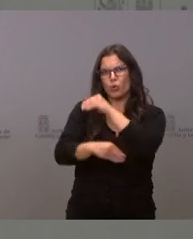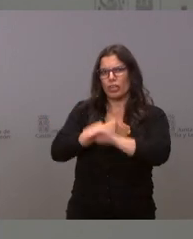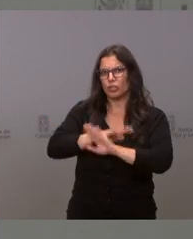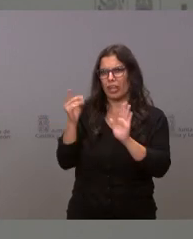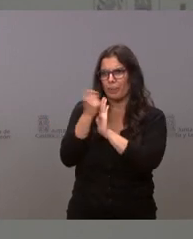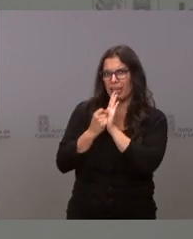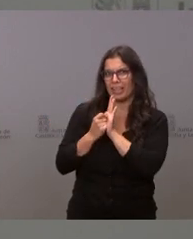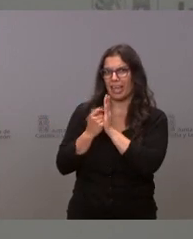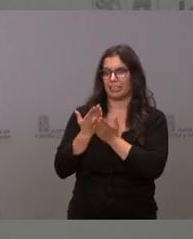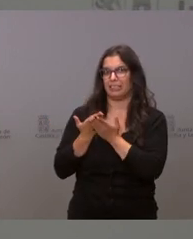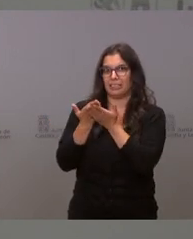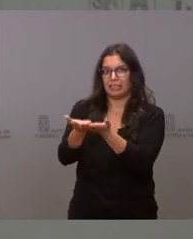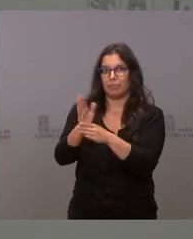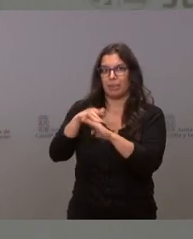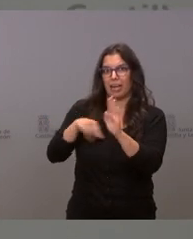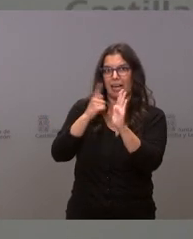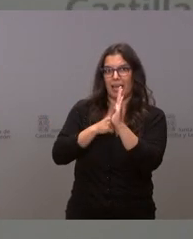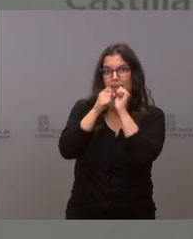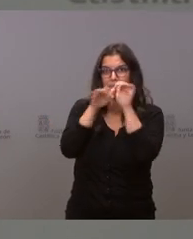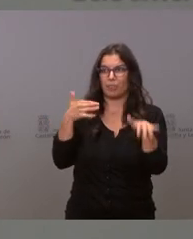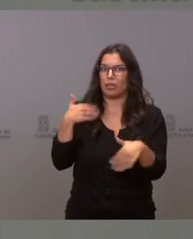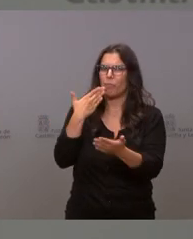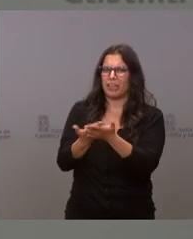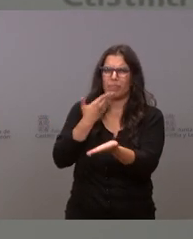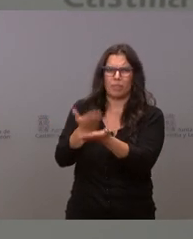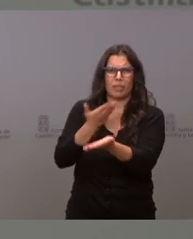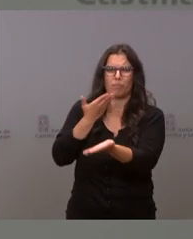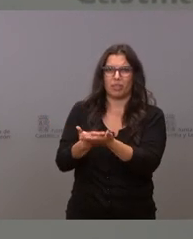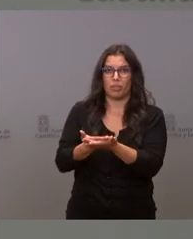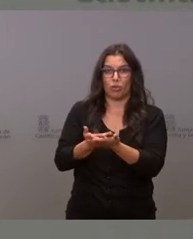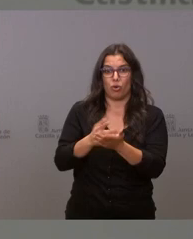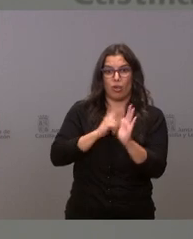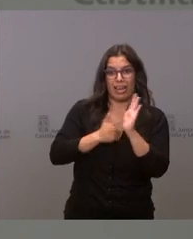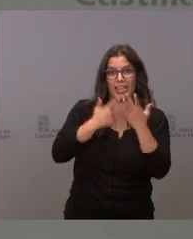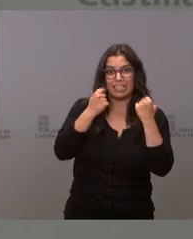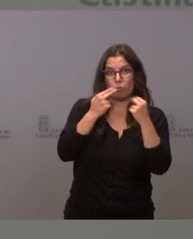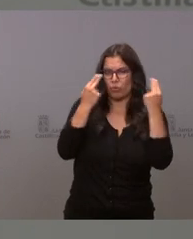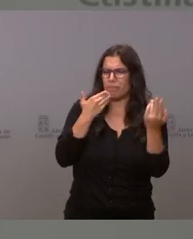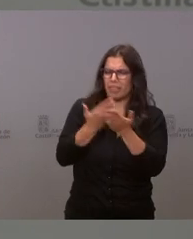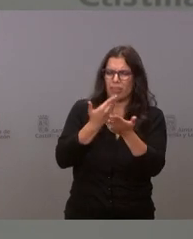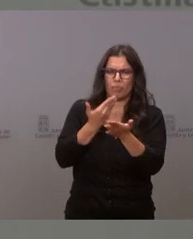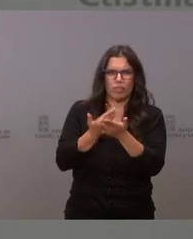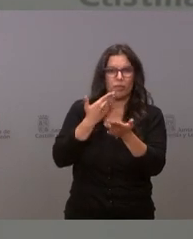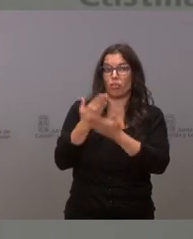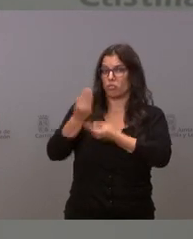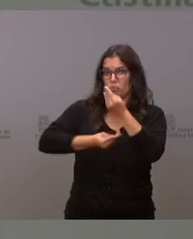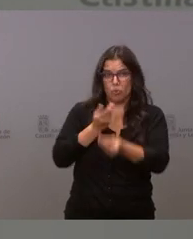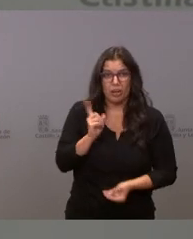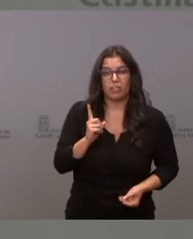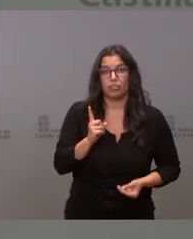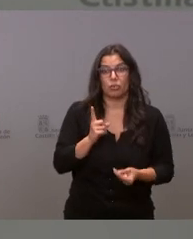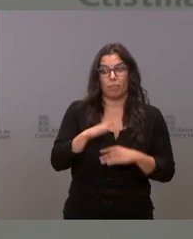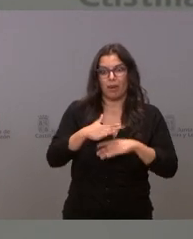para aprobar una ley de pandemias como les hemos pedido de manera reiterada una ley de salud pública como les hemos pedido de manera reiterada y poder